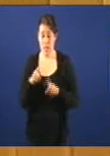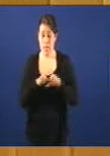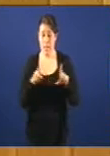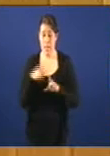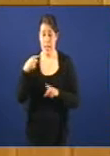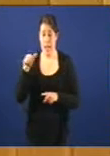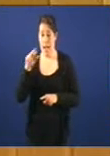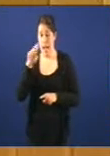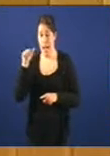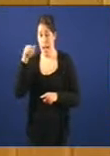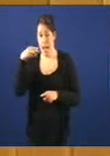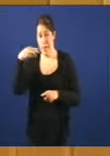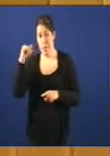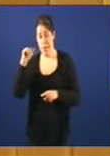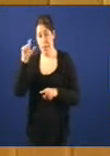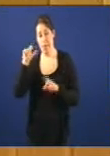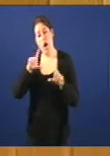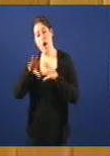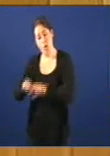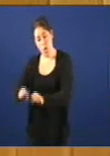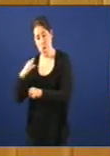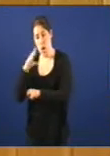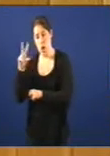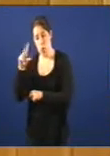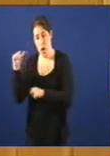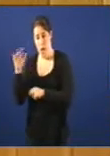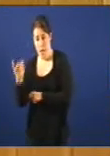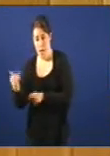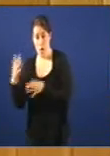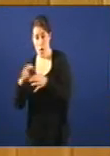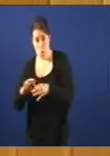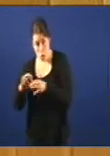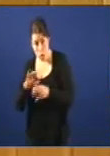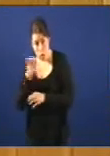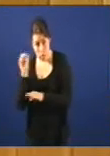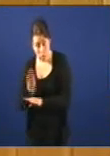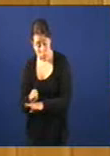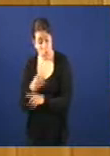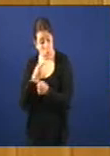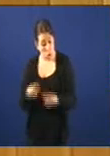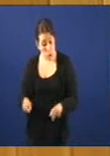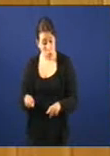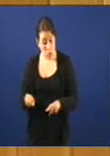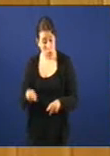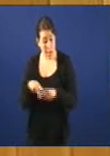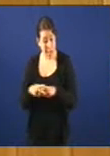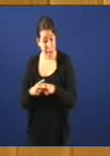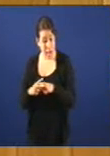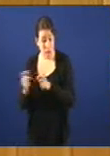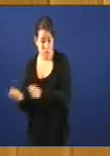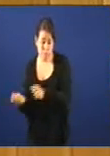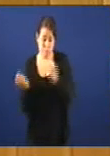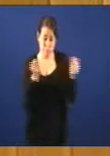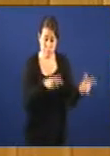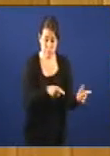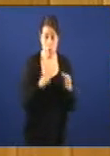comprou Cuca Cuca tiña recibido unha subvención da Unión Europea si está proibido trasladar esa maquinaria de endevilación